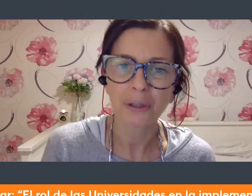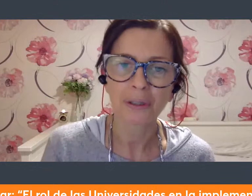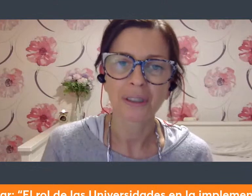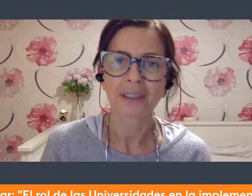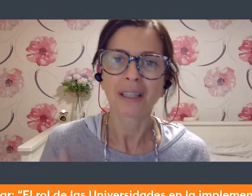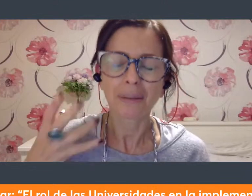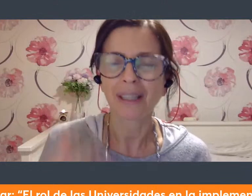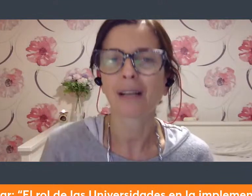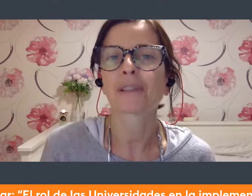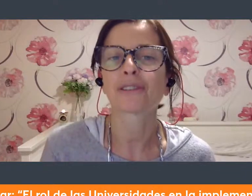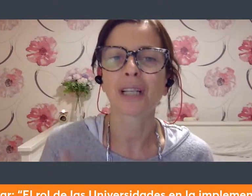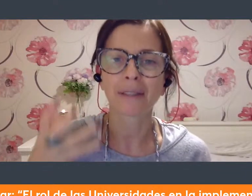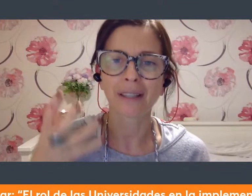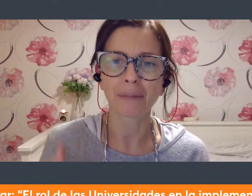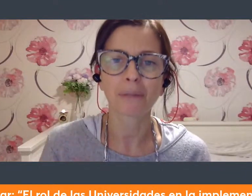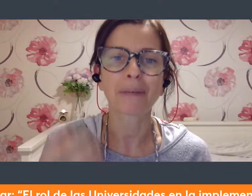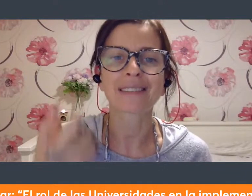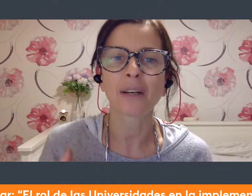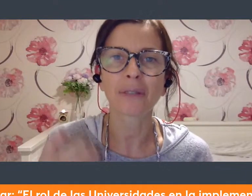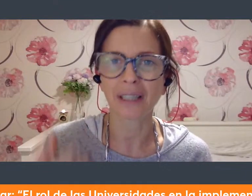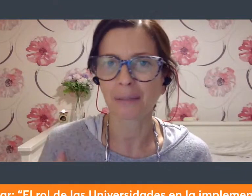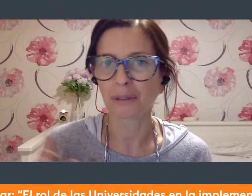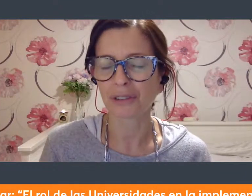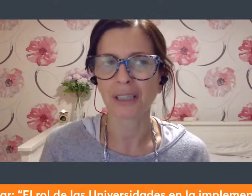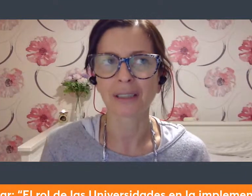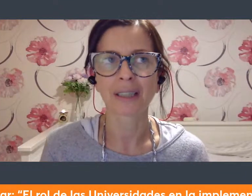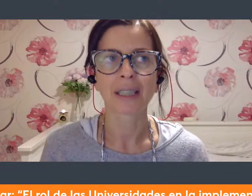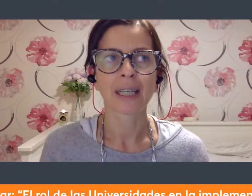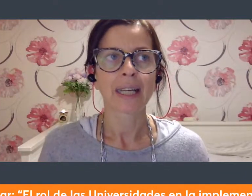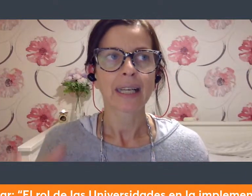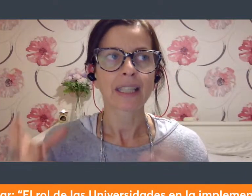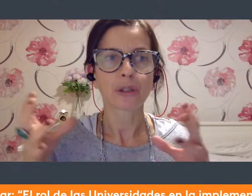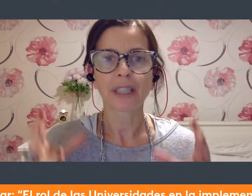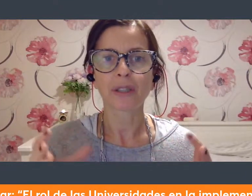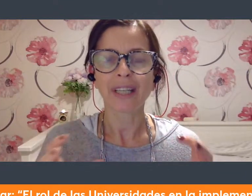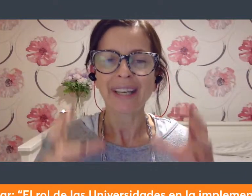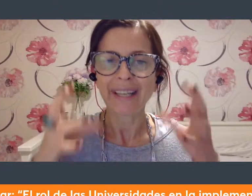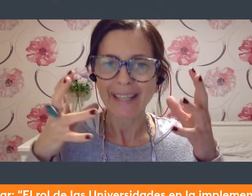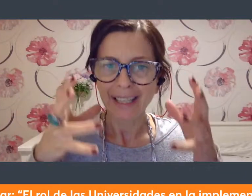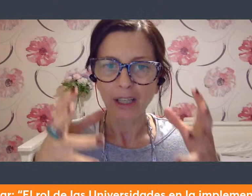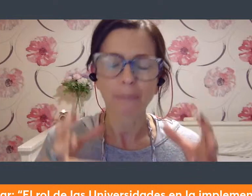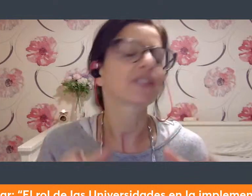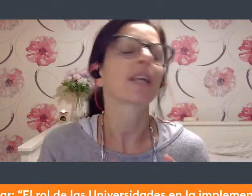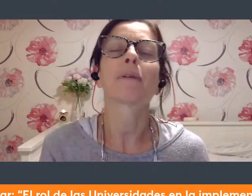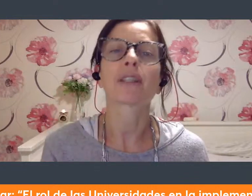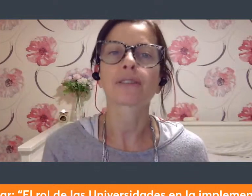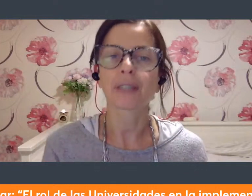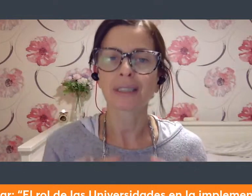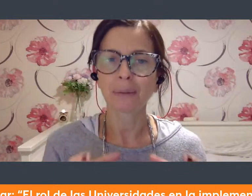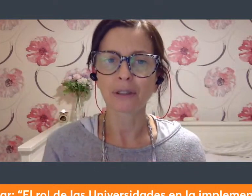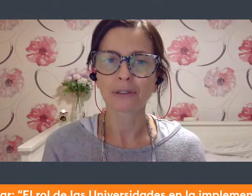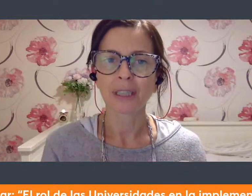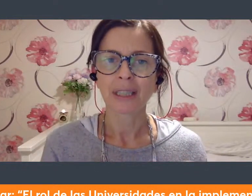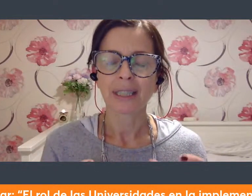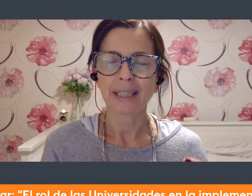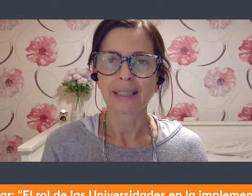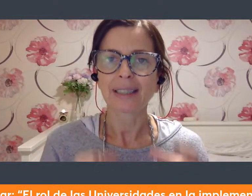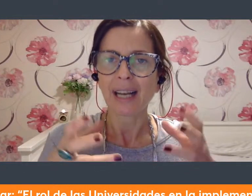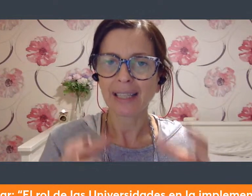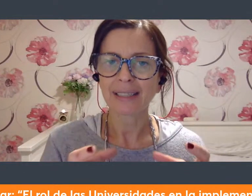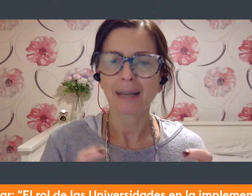seguro libres de la presión y libres del miedo para ser lo que queremos ser y yo creo que los seis primeros objetivos